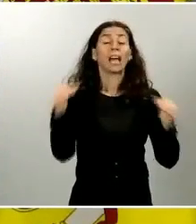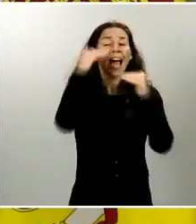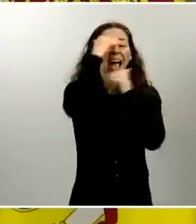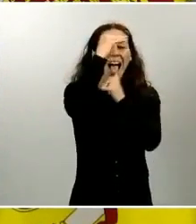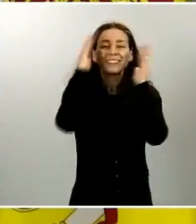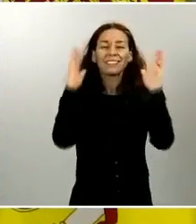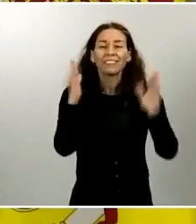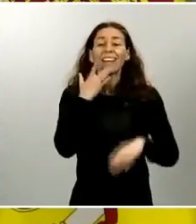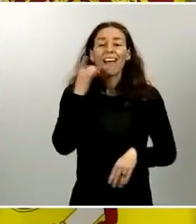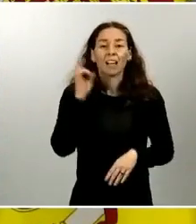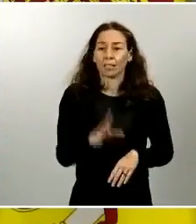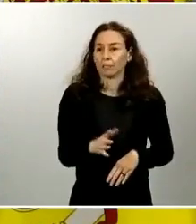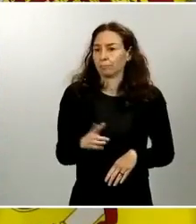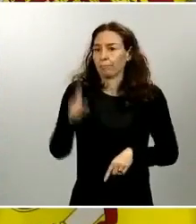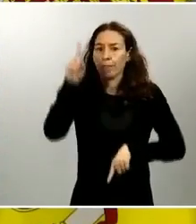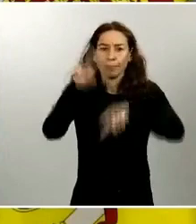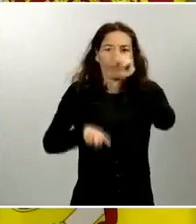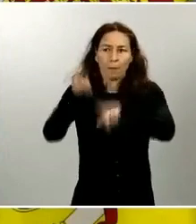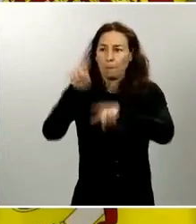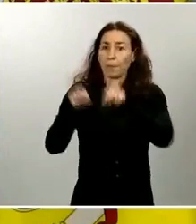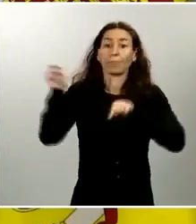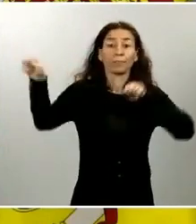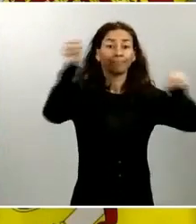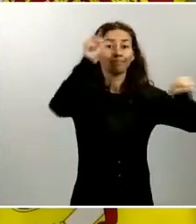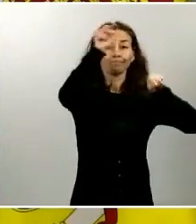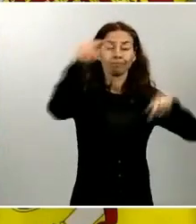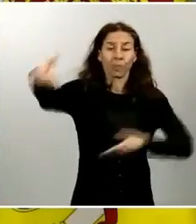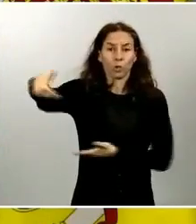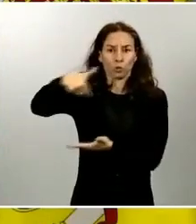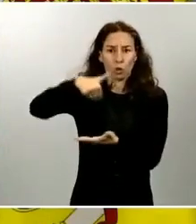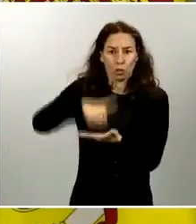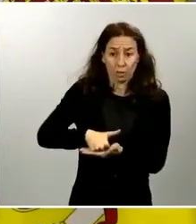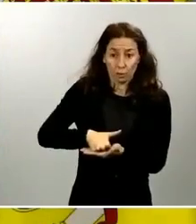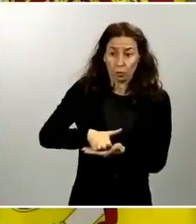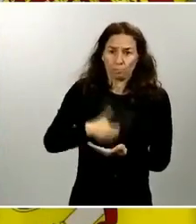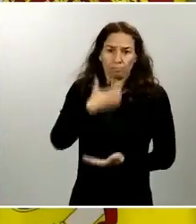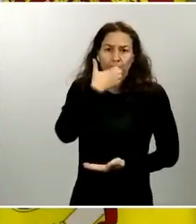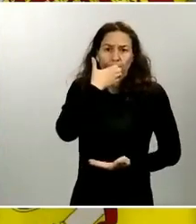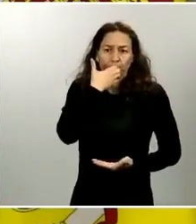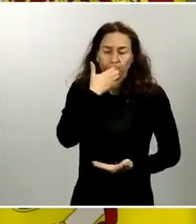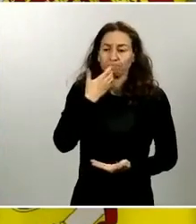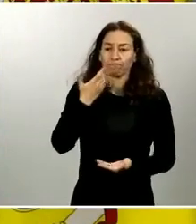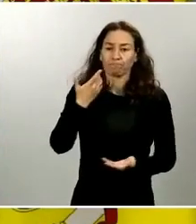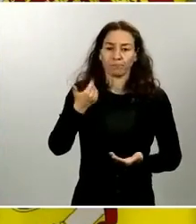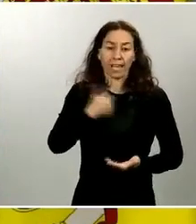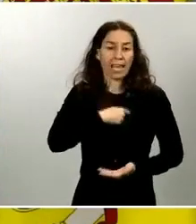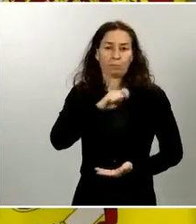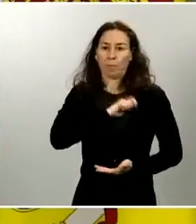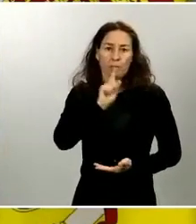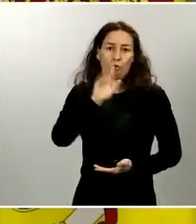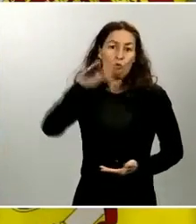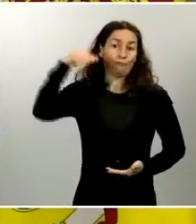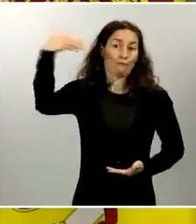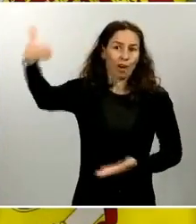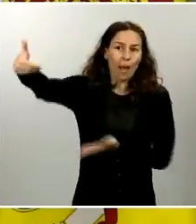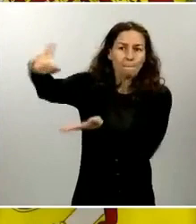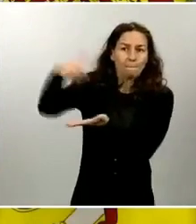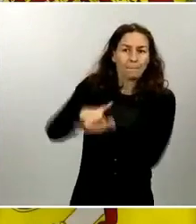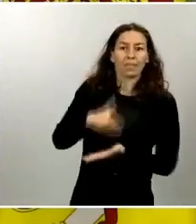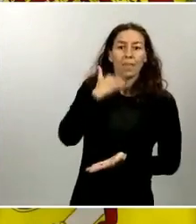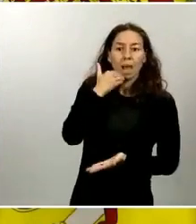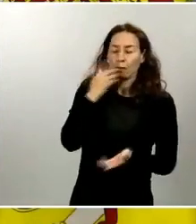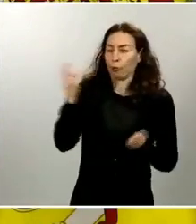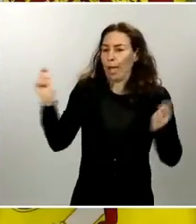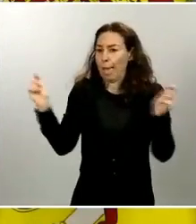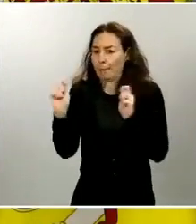las solicitudes y demandas de los ciudadanos españoles que se encuentran fuera del territorio nacional. Para cualquier emergencia que sufran